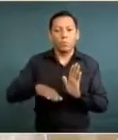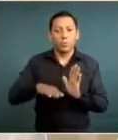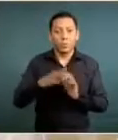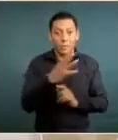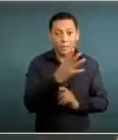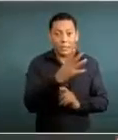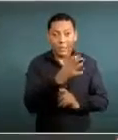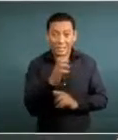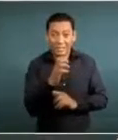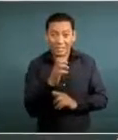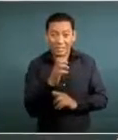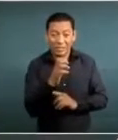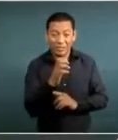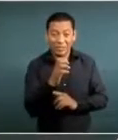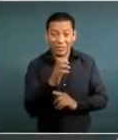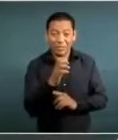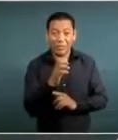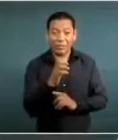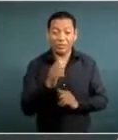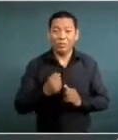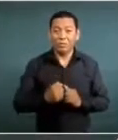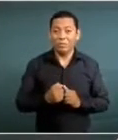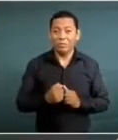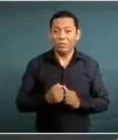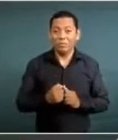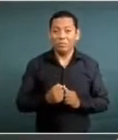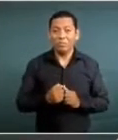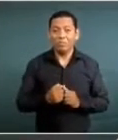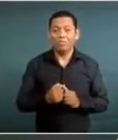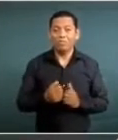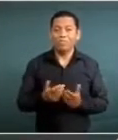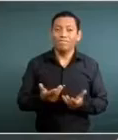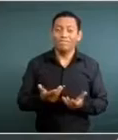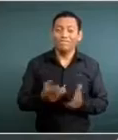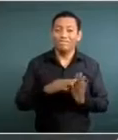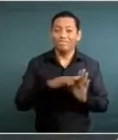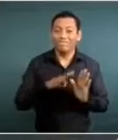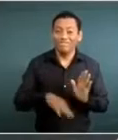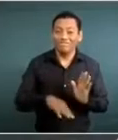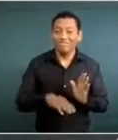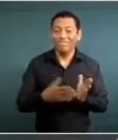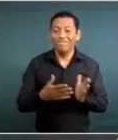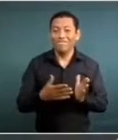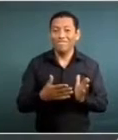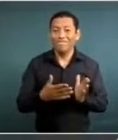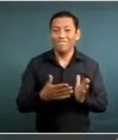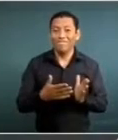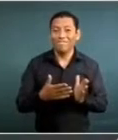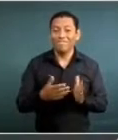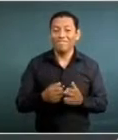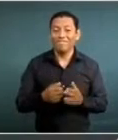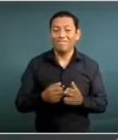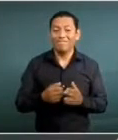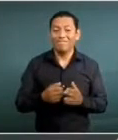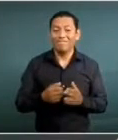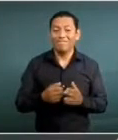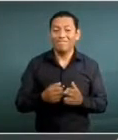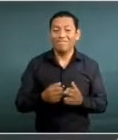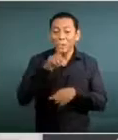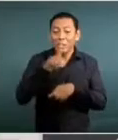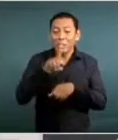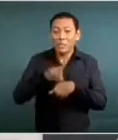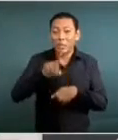fallecidos de un día